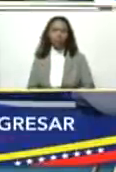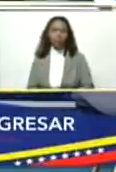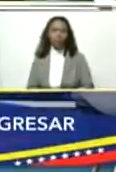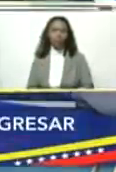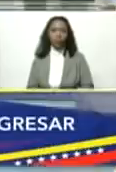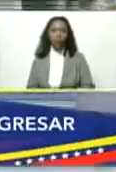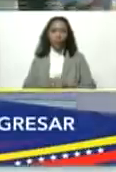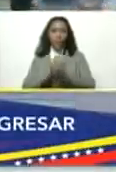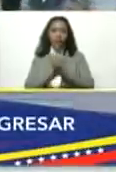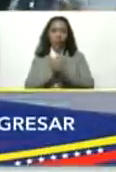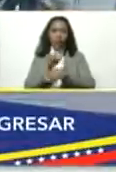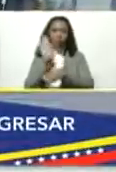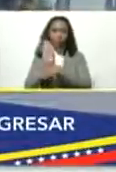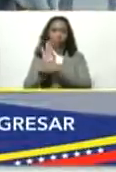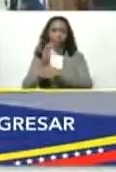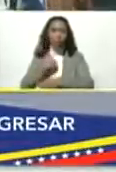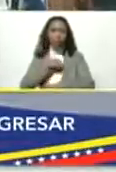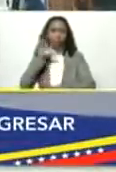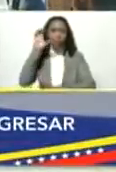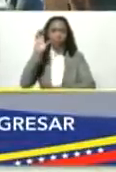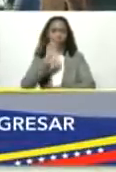el amor y cuidar a nuestro país